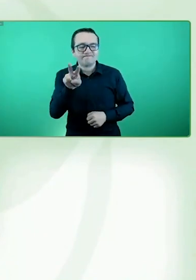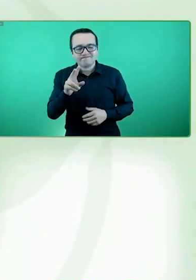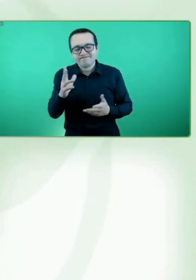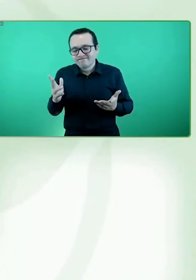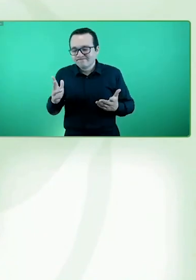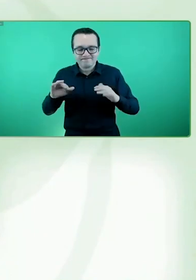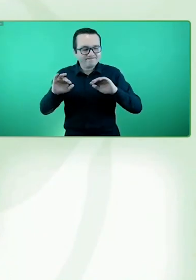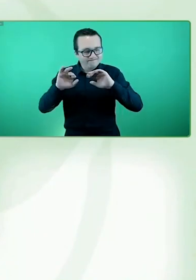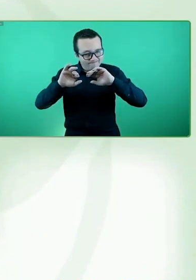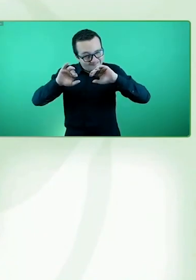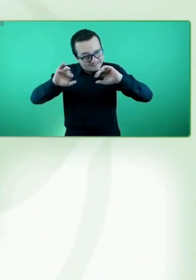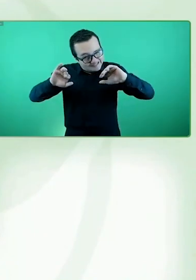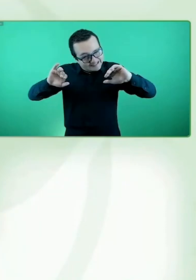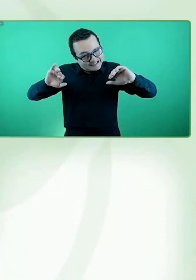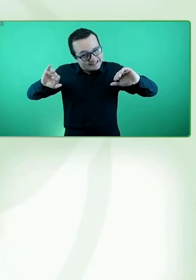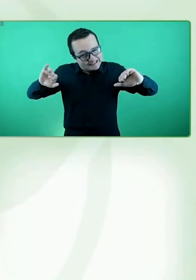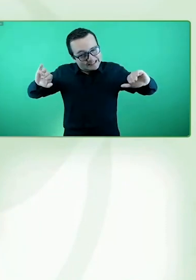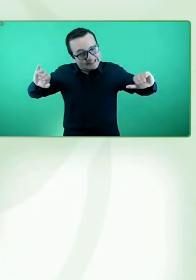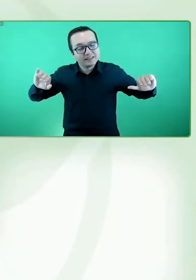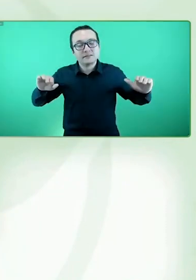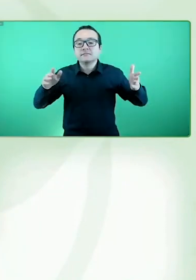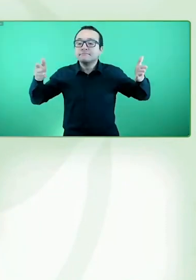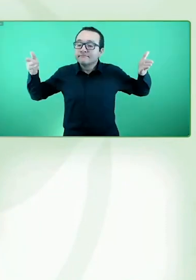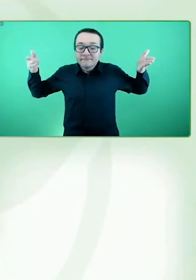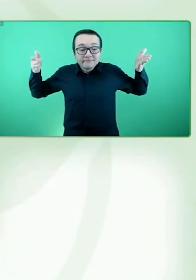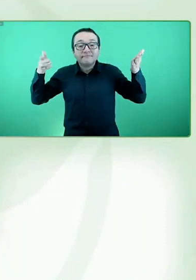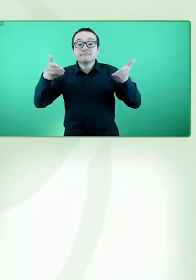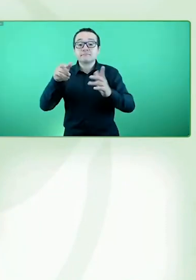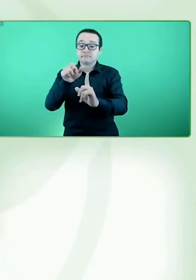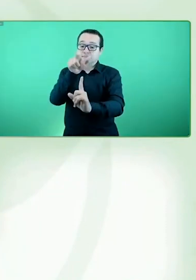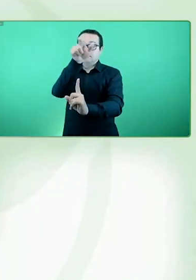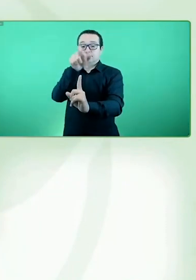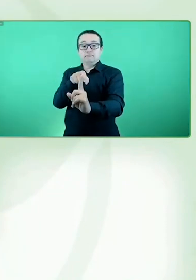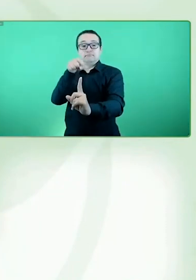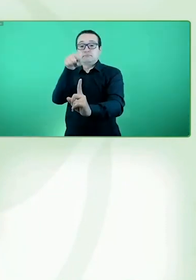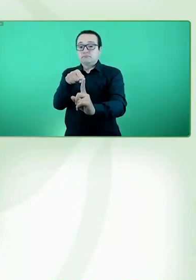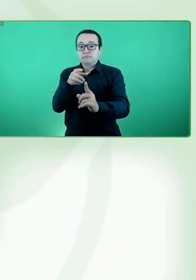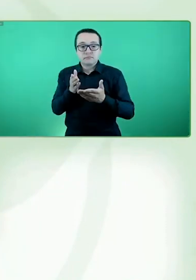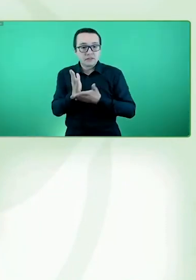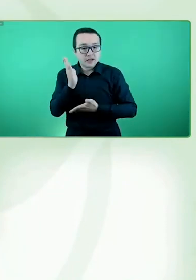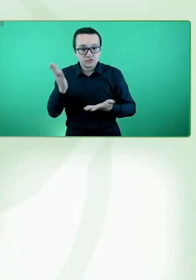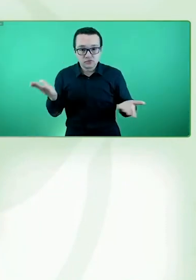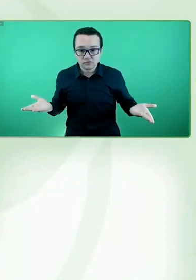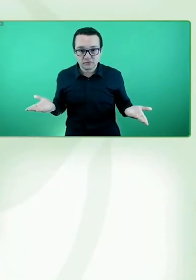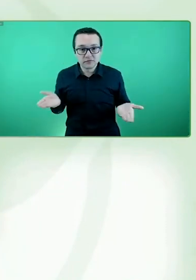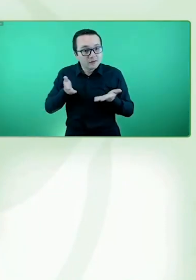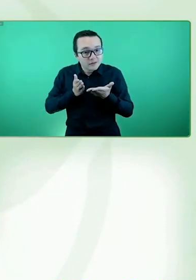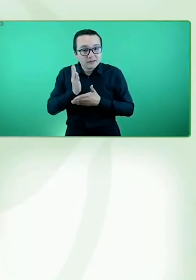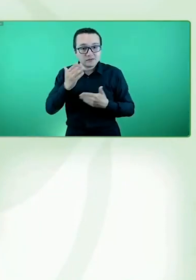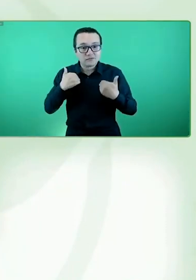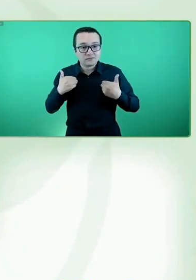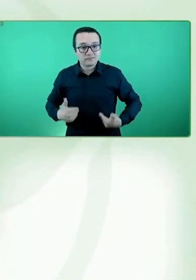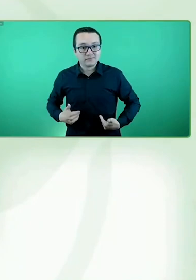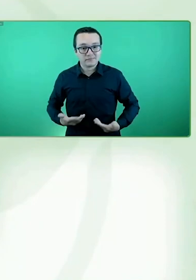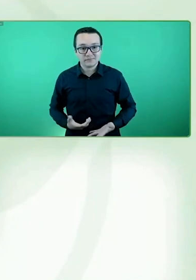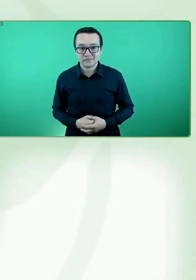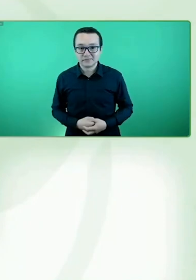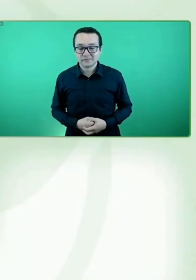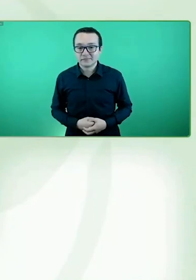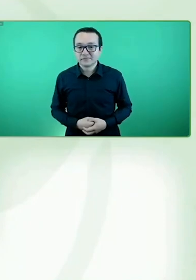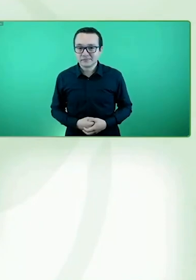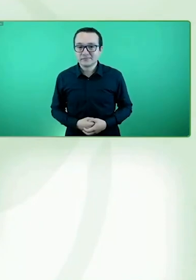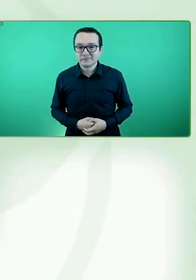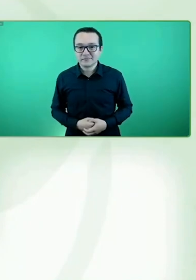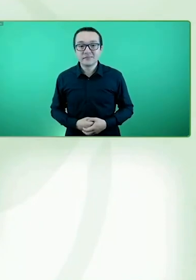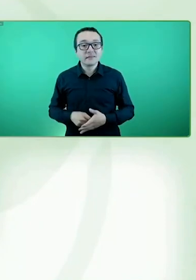hacia un enfoque absolutamente de derechos humanos. Y eso lo procuramos hacer